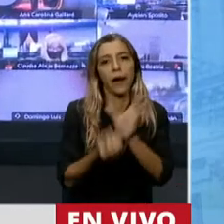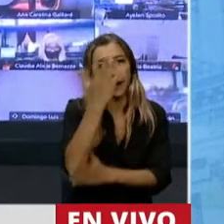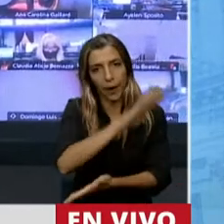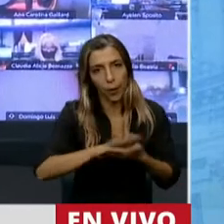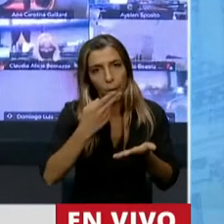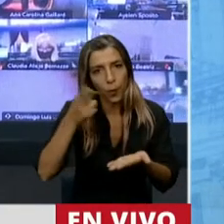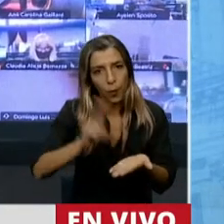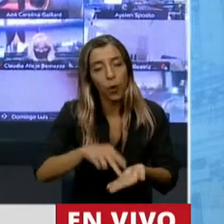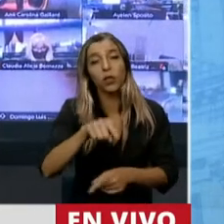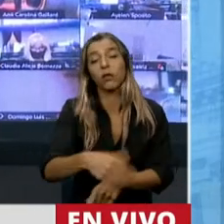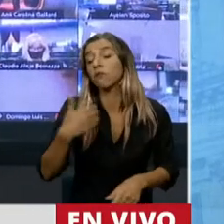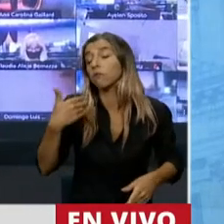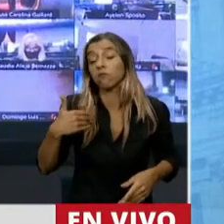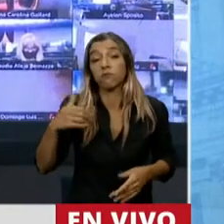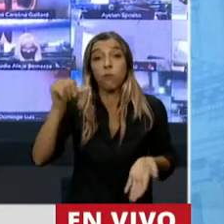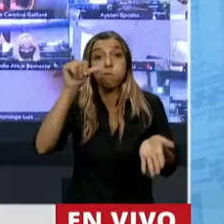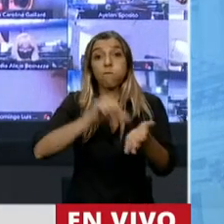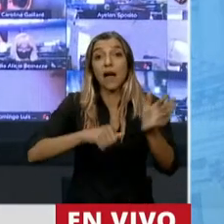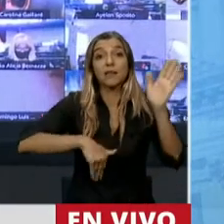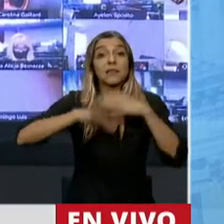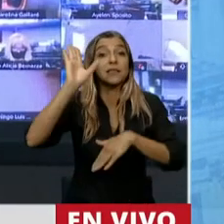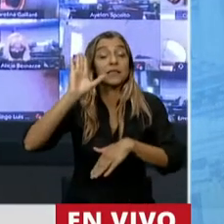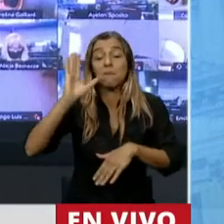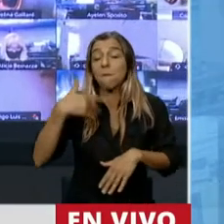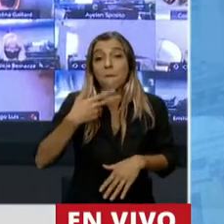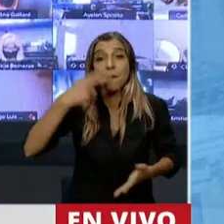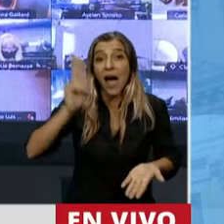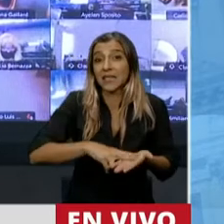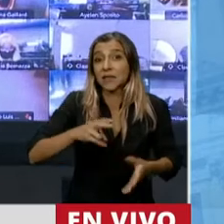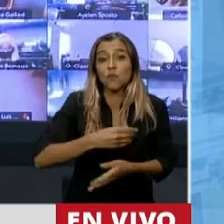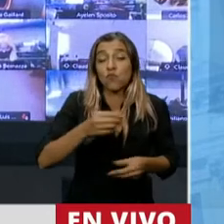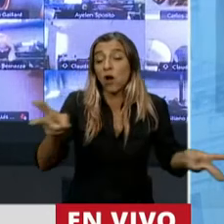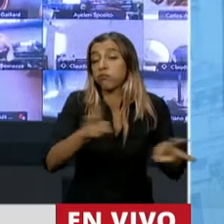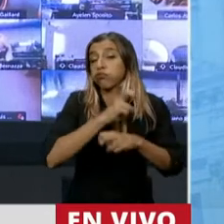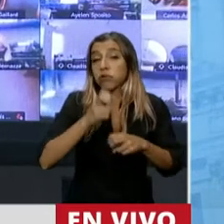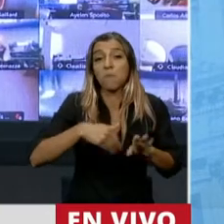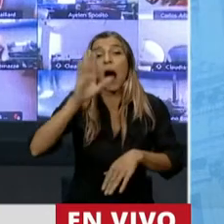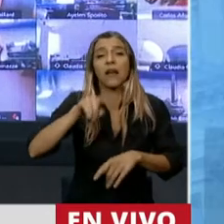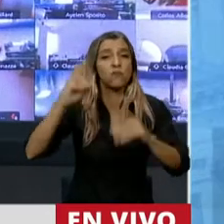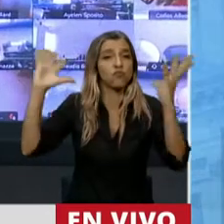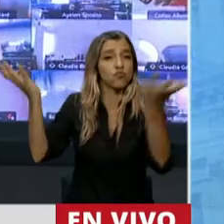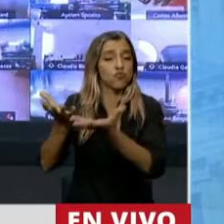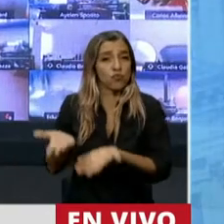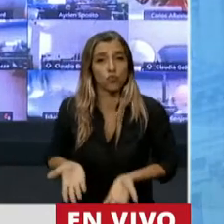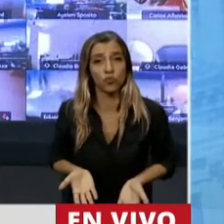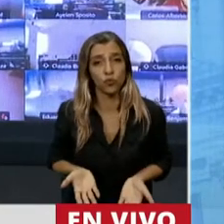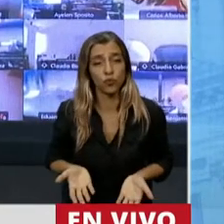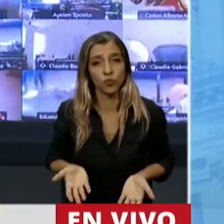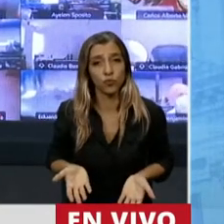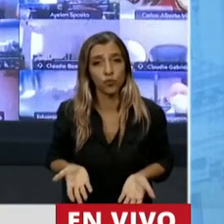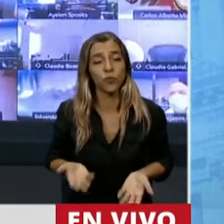más gravosa del mundo. No es casualidad, por eso digo, que en el país vecino,